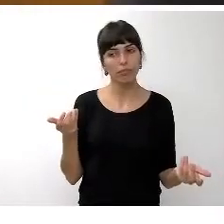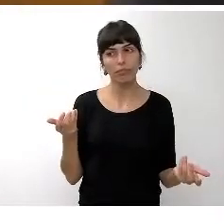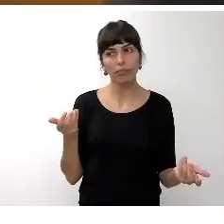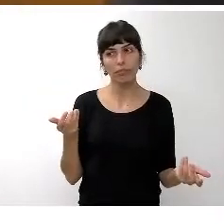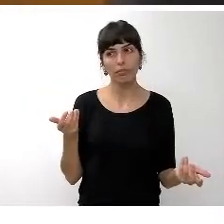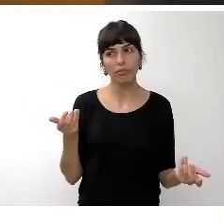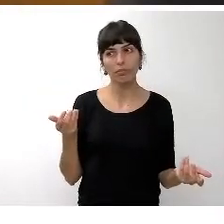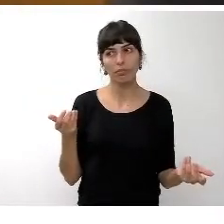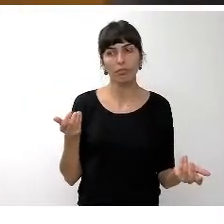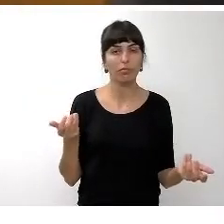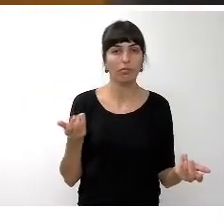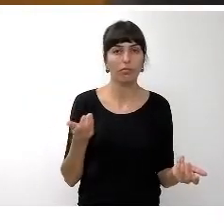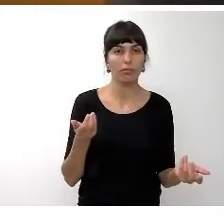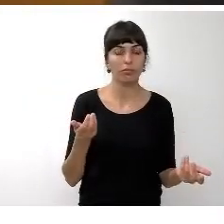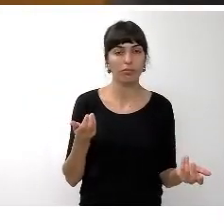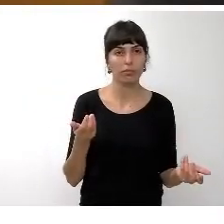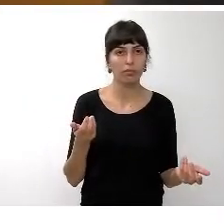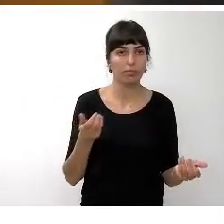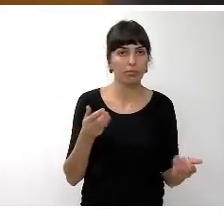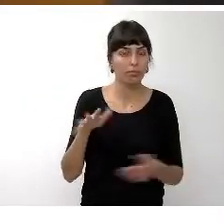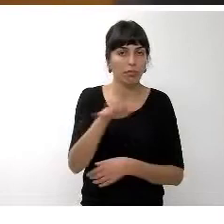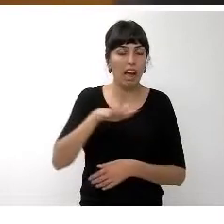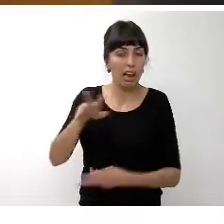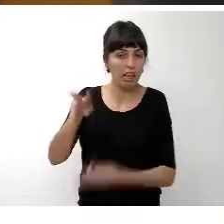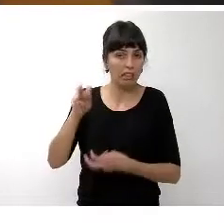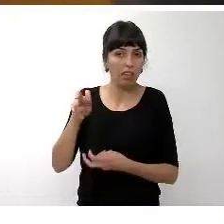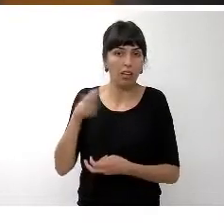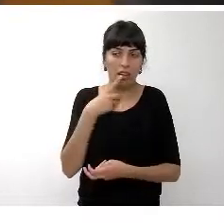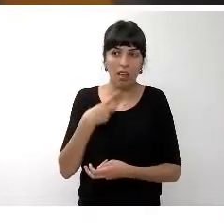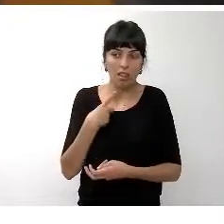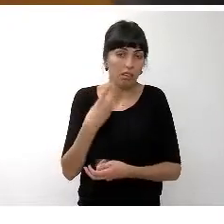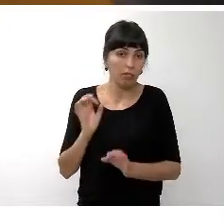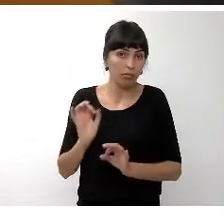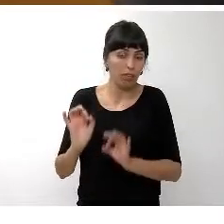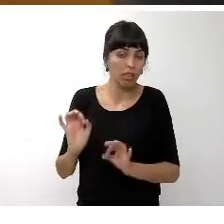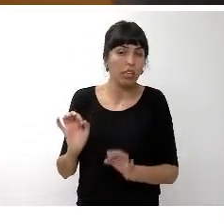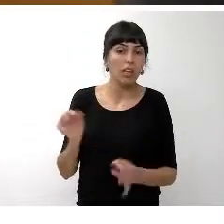en consulta formulada por el propio área de hacienda nos ha digamos de alguna forma